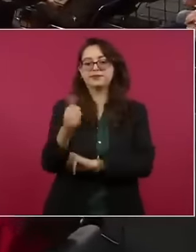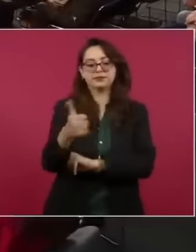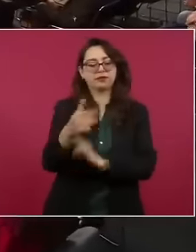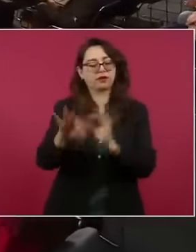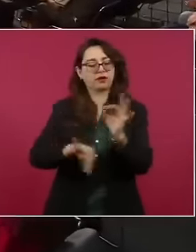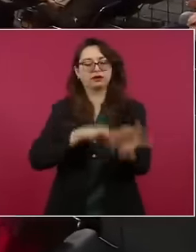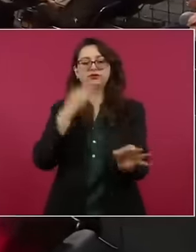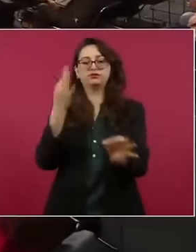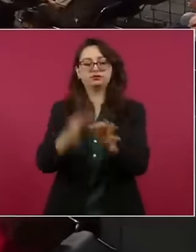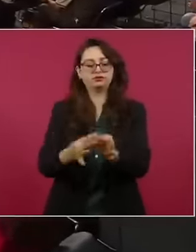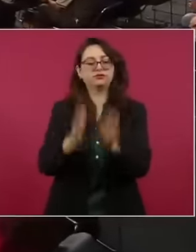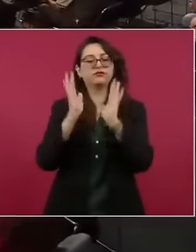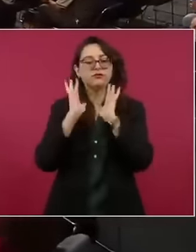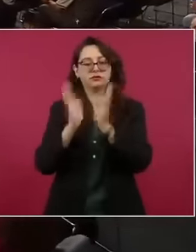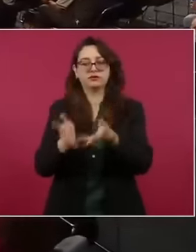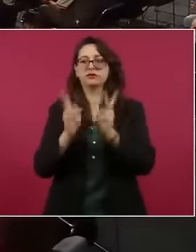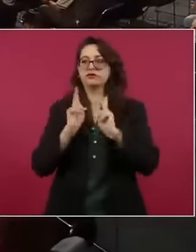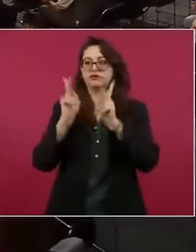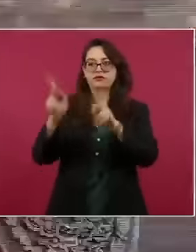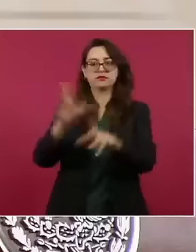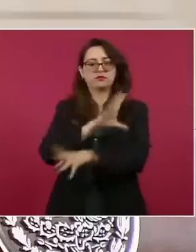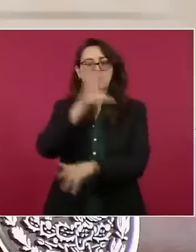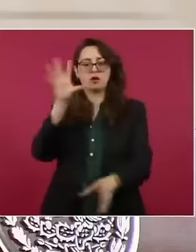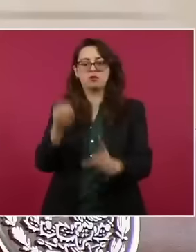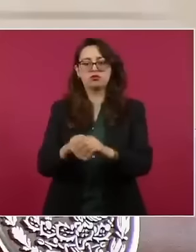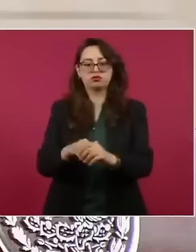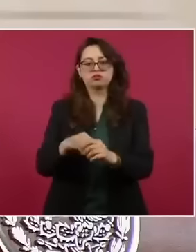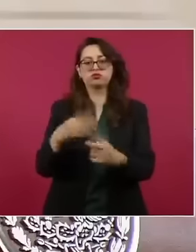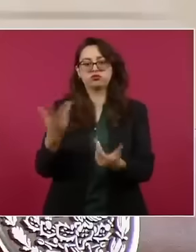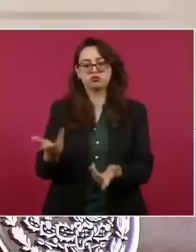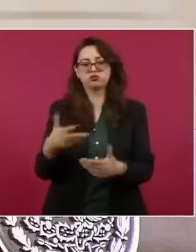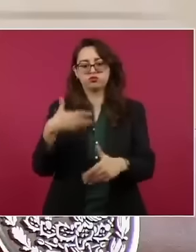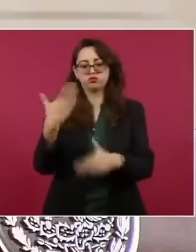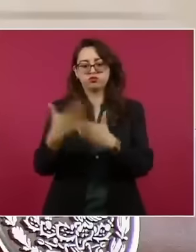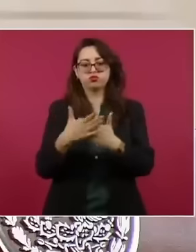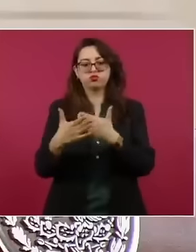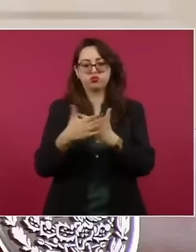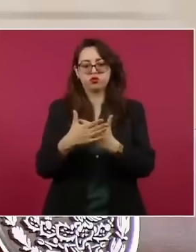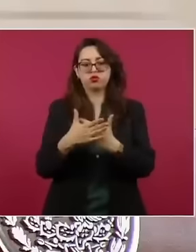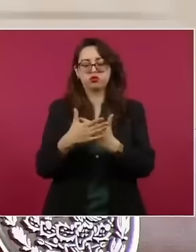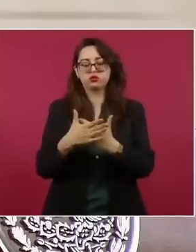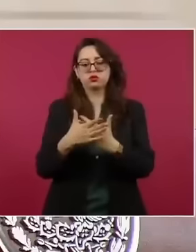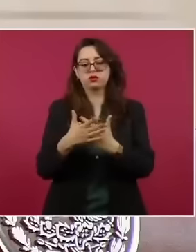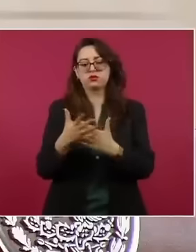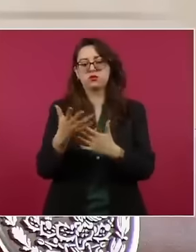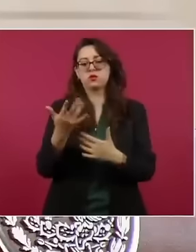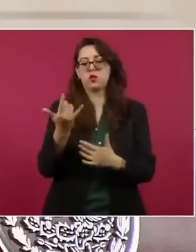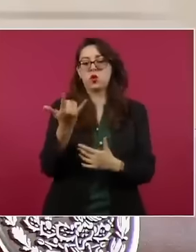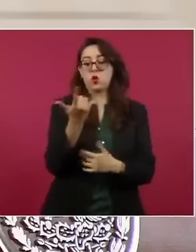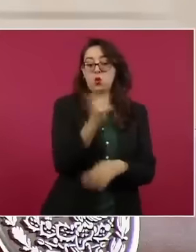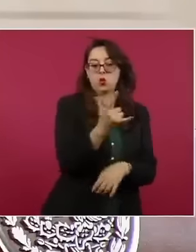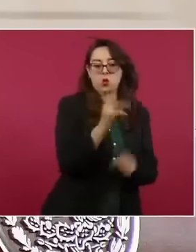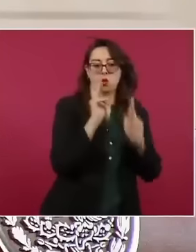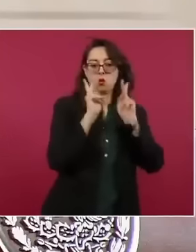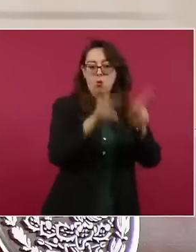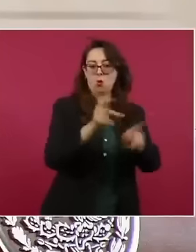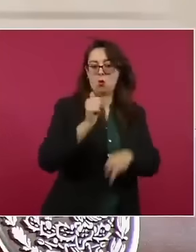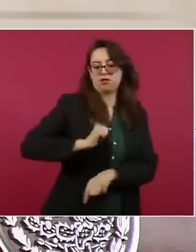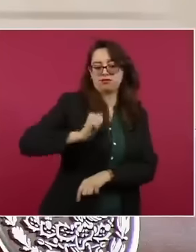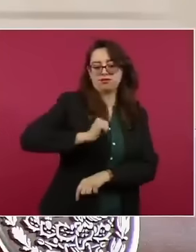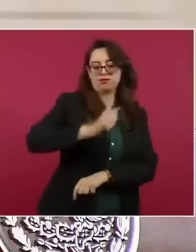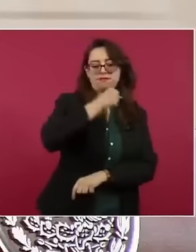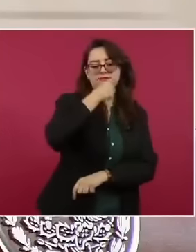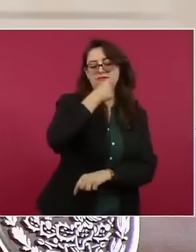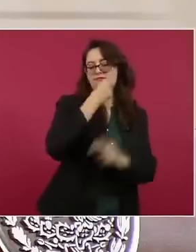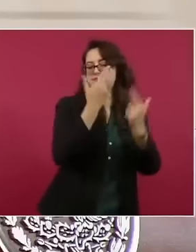estructura y estaríamos a principios de junio demoliendo el puente viejo. Actualmente tiene